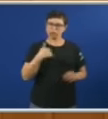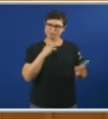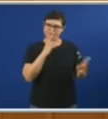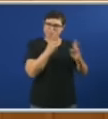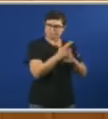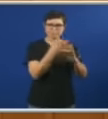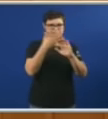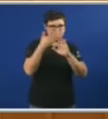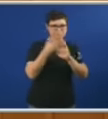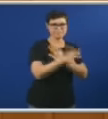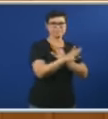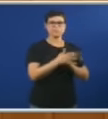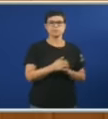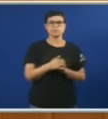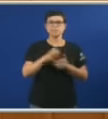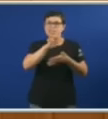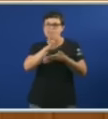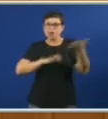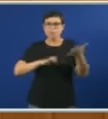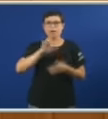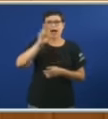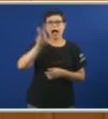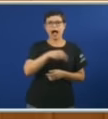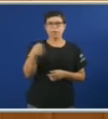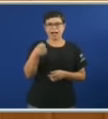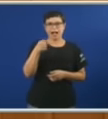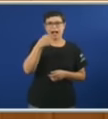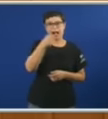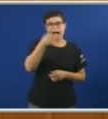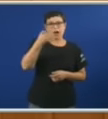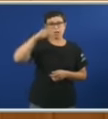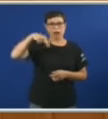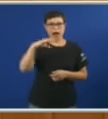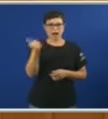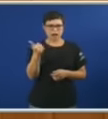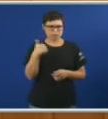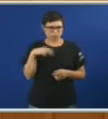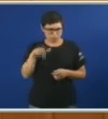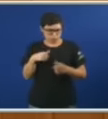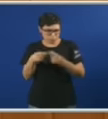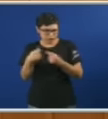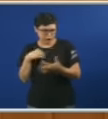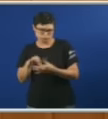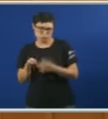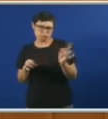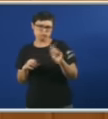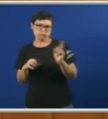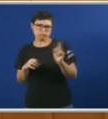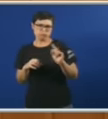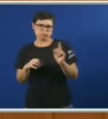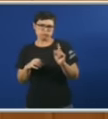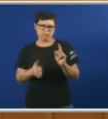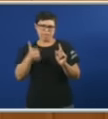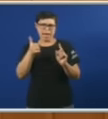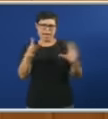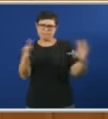Que son Do informe de Avanca Non creo que o acuse De ser a banca do BNH Creo que máis ben Son Máis